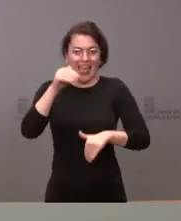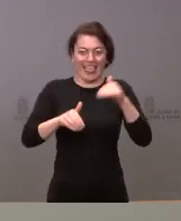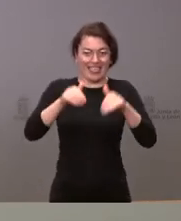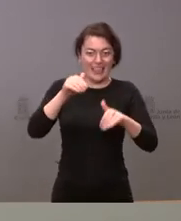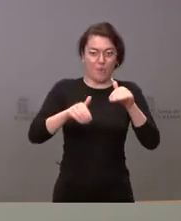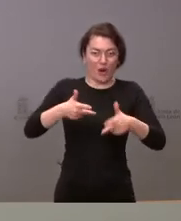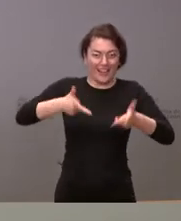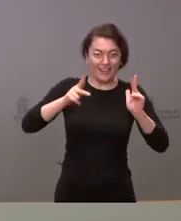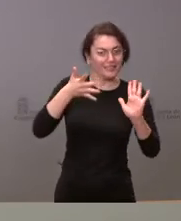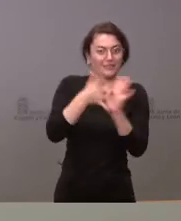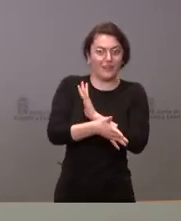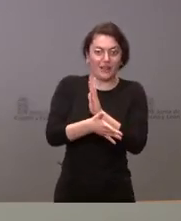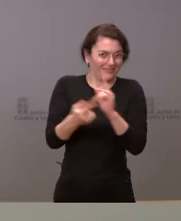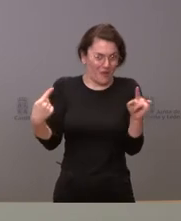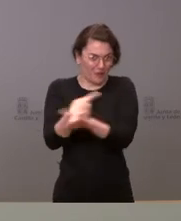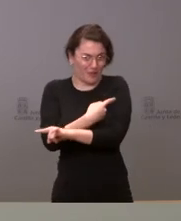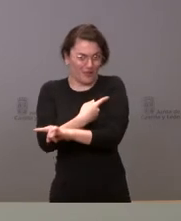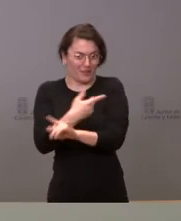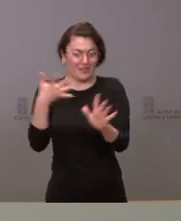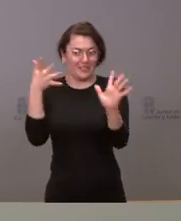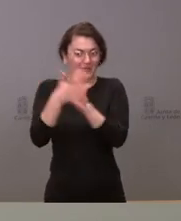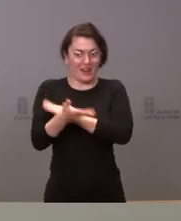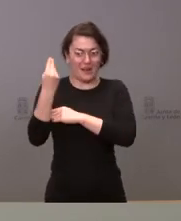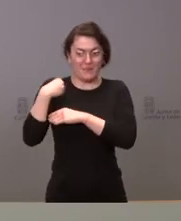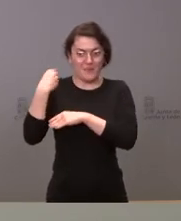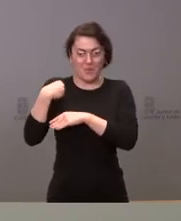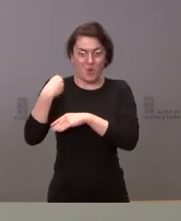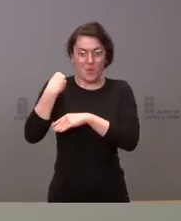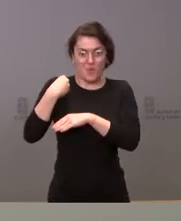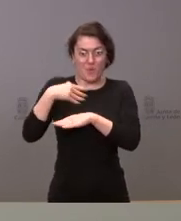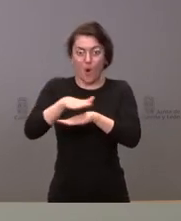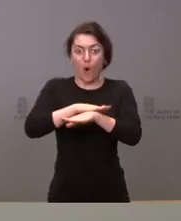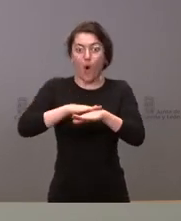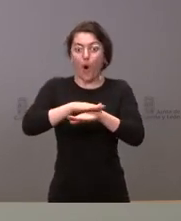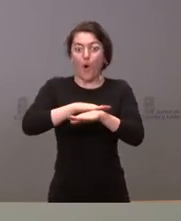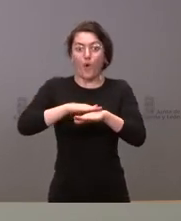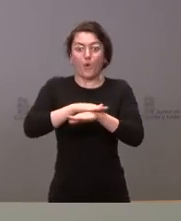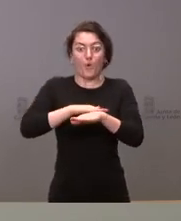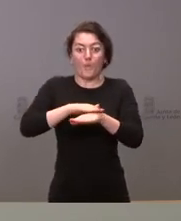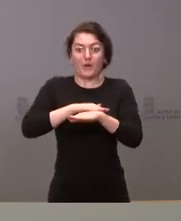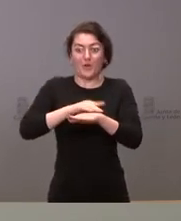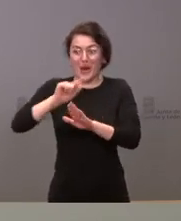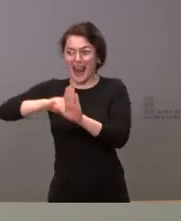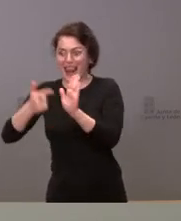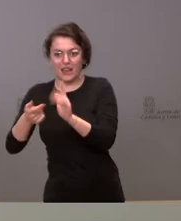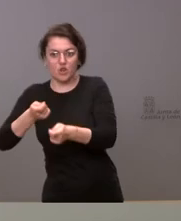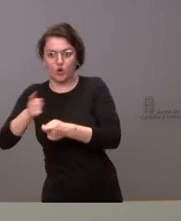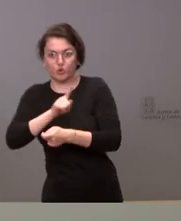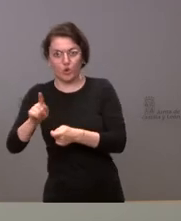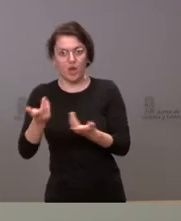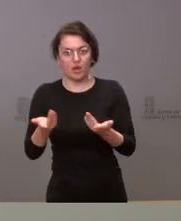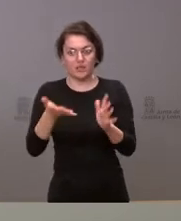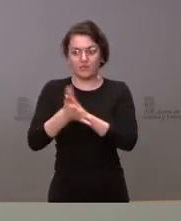es el poder legislativo el que controla el ejecutivo y no es el ejecutivo el que ejerce la labor del legislativo y por tanto somos muy respetuosos